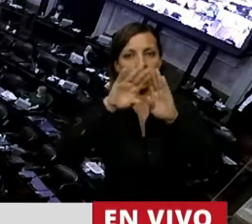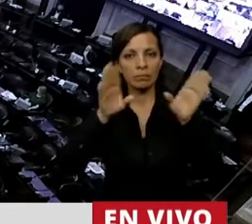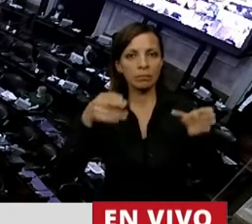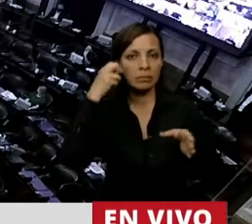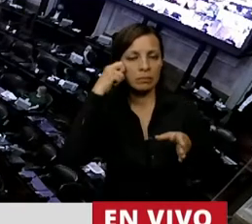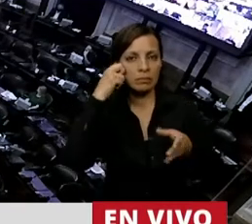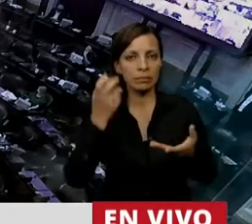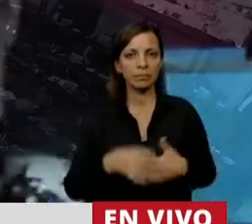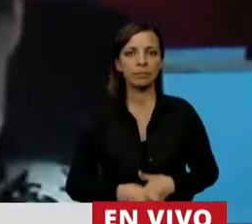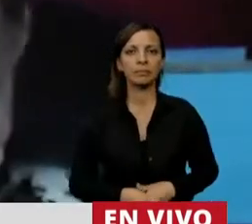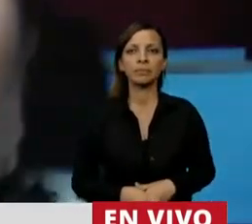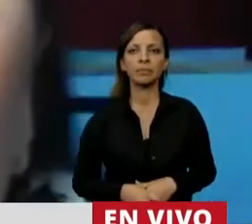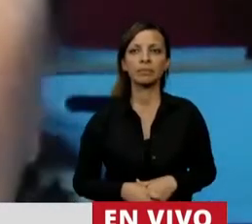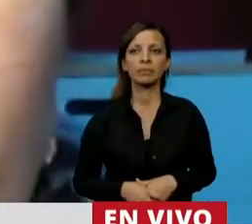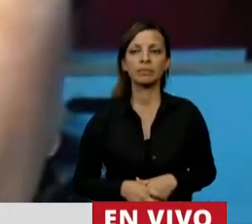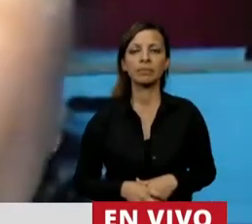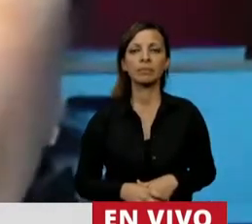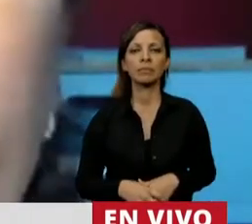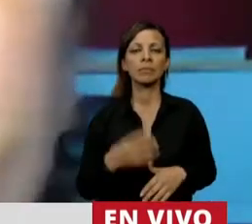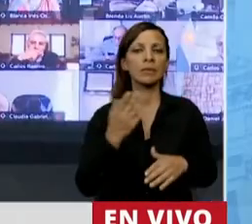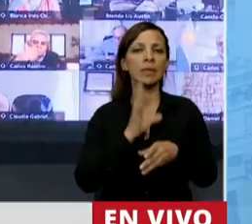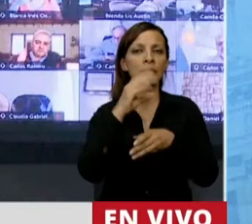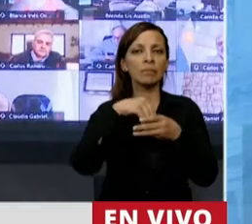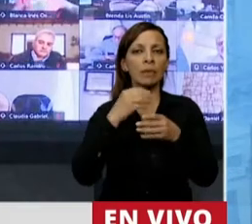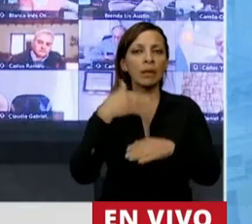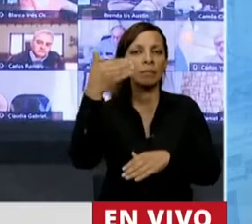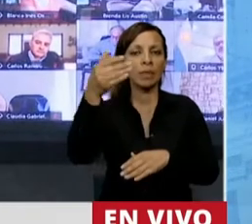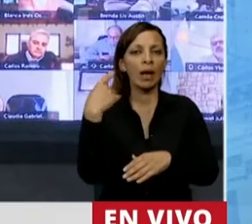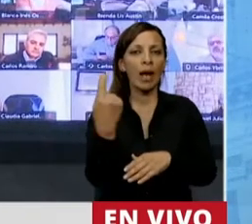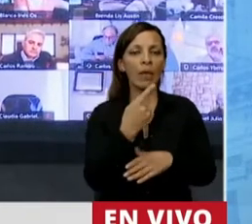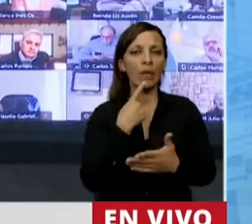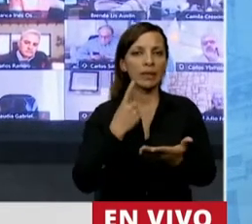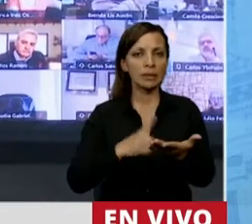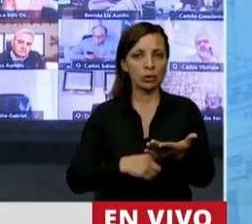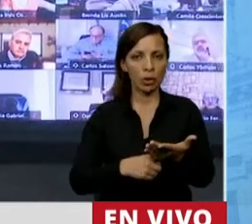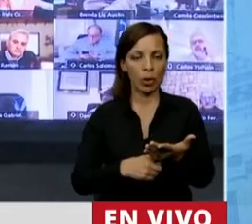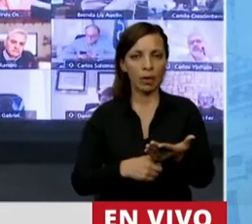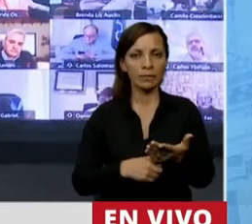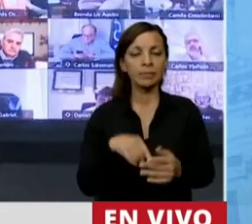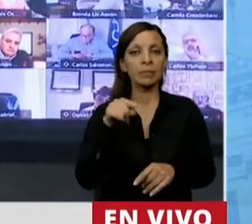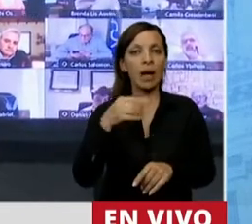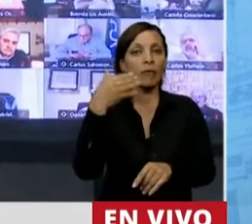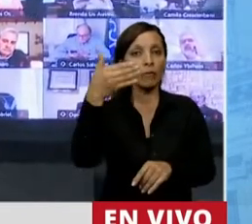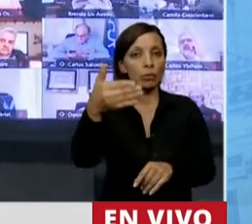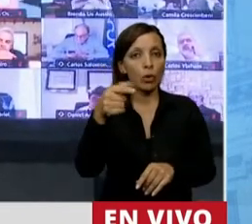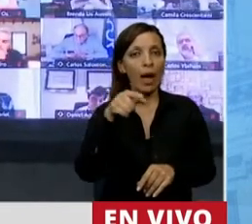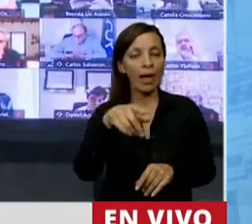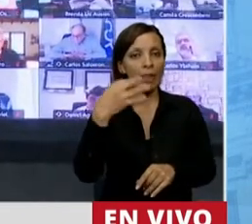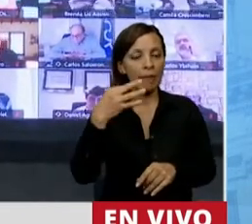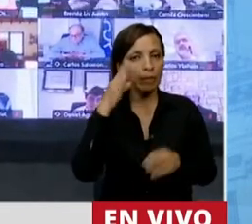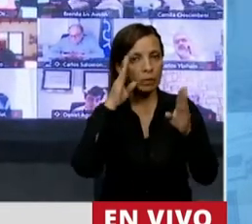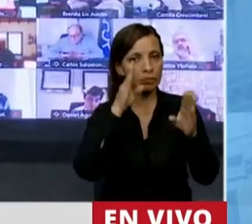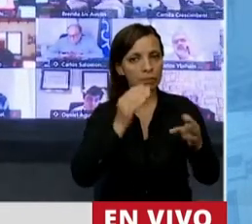está en nuestra posibilidad de construir futuro en cada una de las decisiones que tomamos. Y hacia allí debemos dirigir nuestros